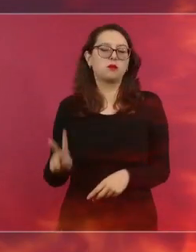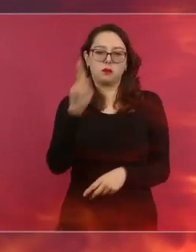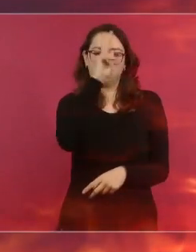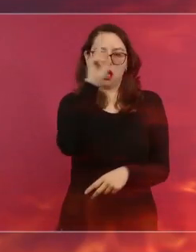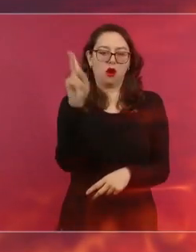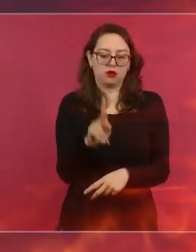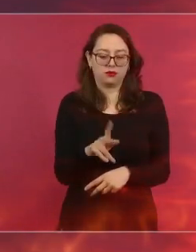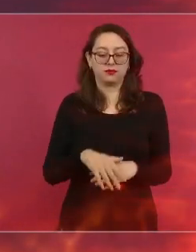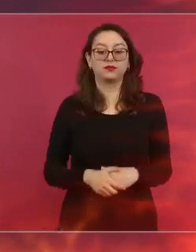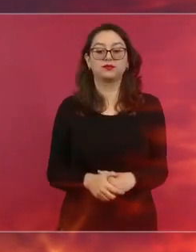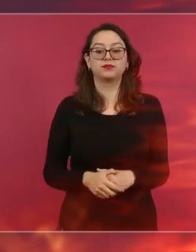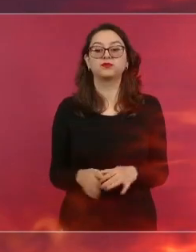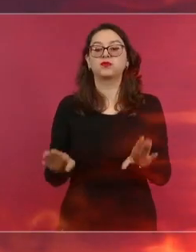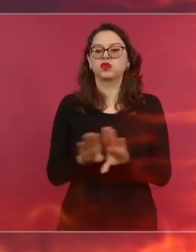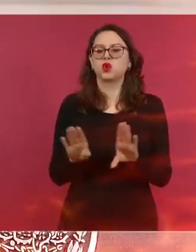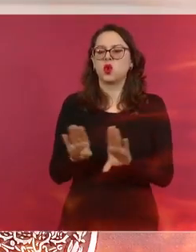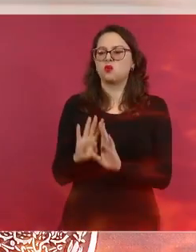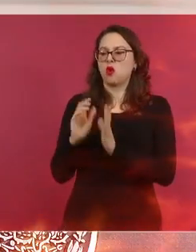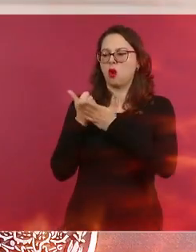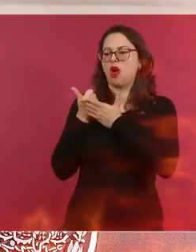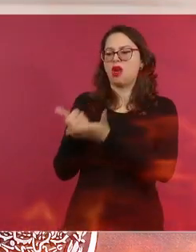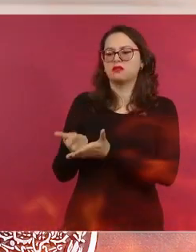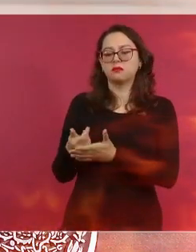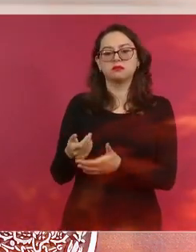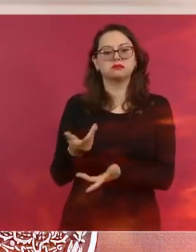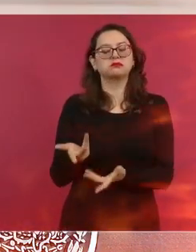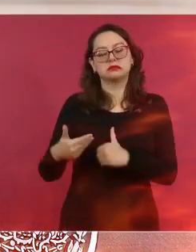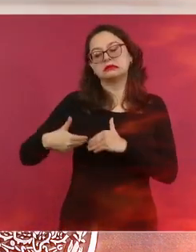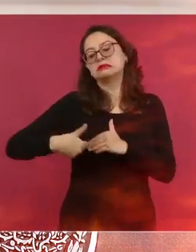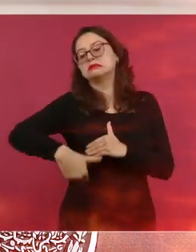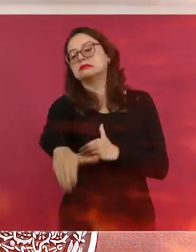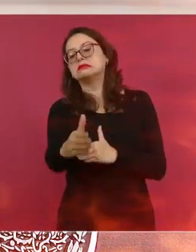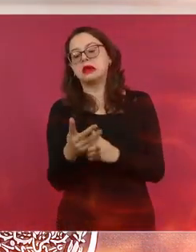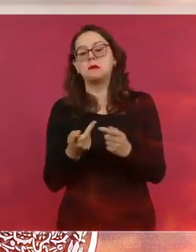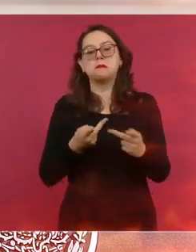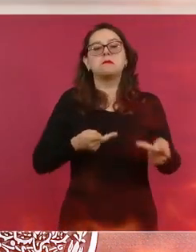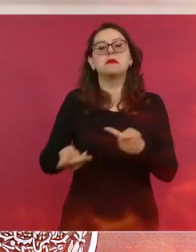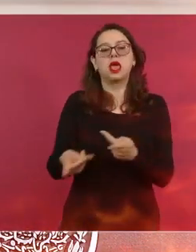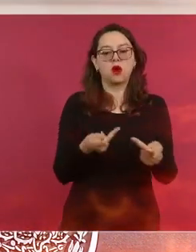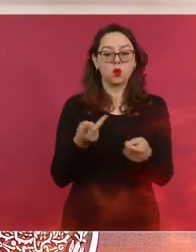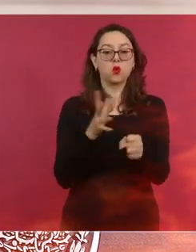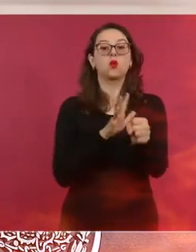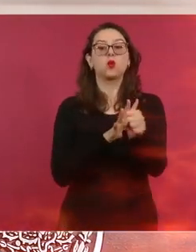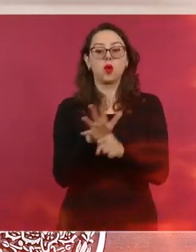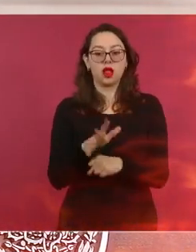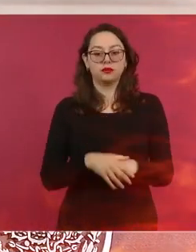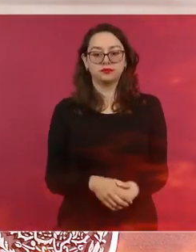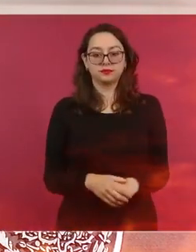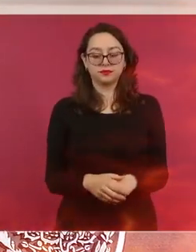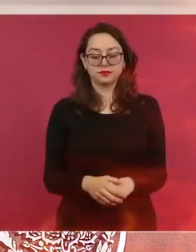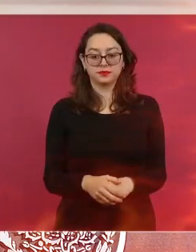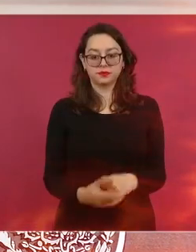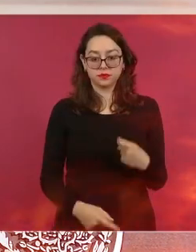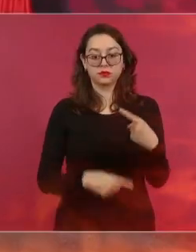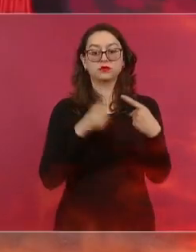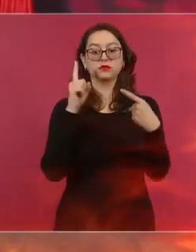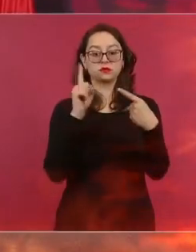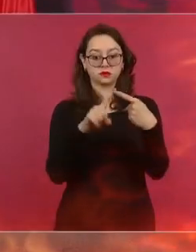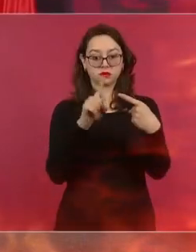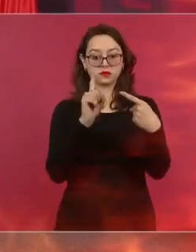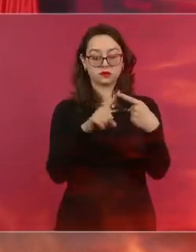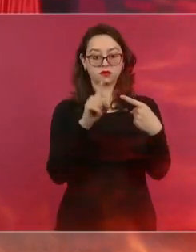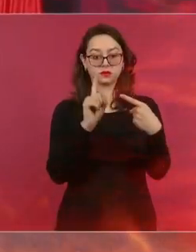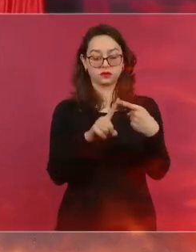programas sociales. Ustedes se van a dar cuenta, ahora les dejo el video. Dice como primer punto que se tiene que apoyar con todo lo